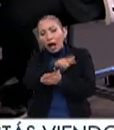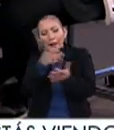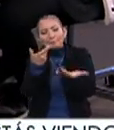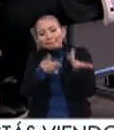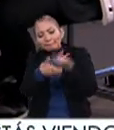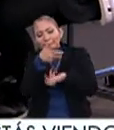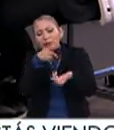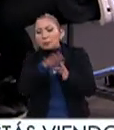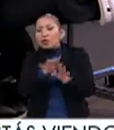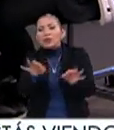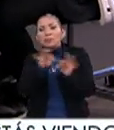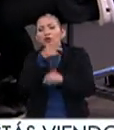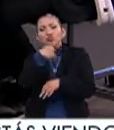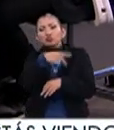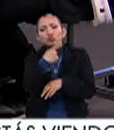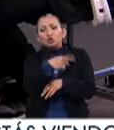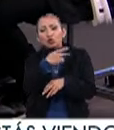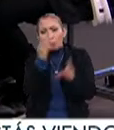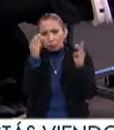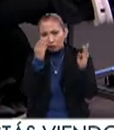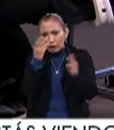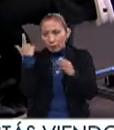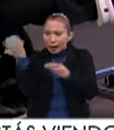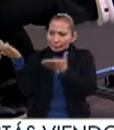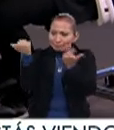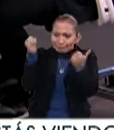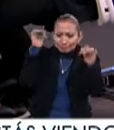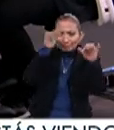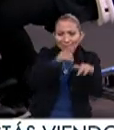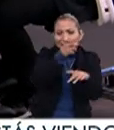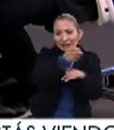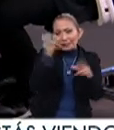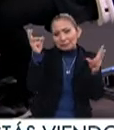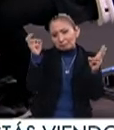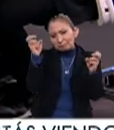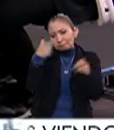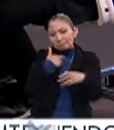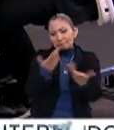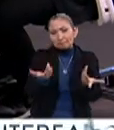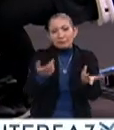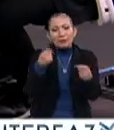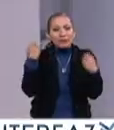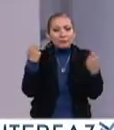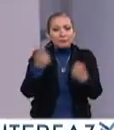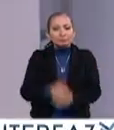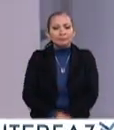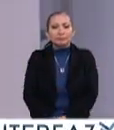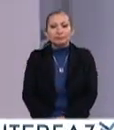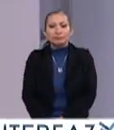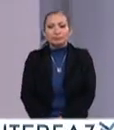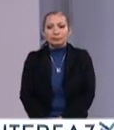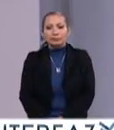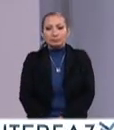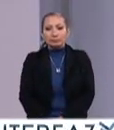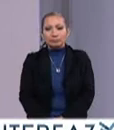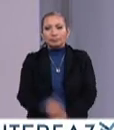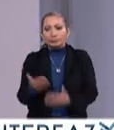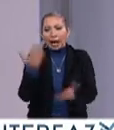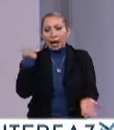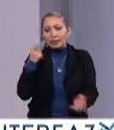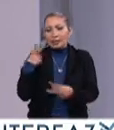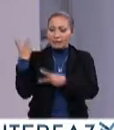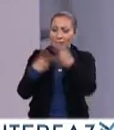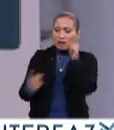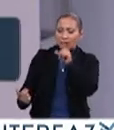por qué es relevante para ustedes también albergar este tipo de eventos. Pues en un inicio se